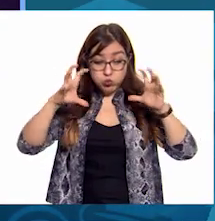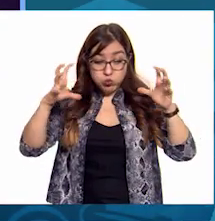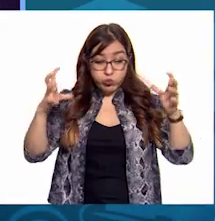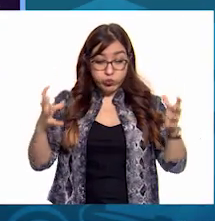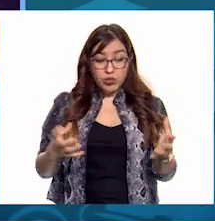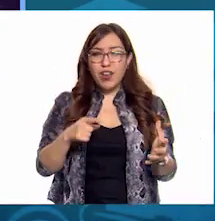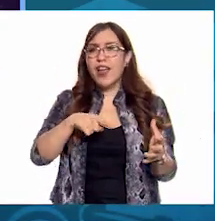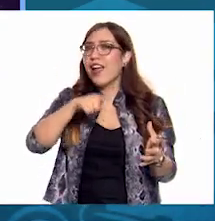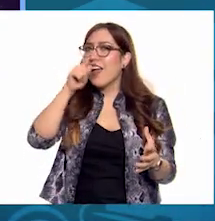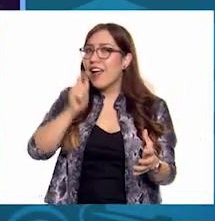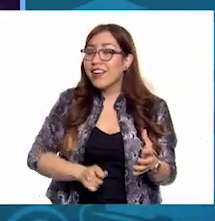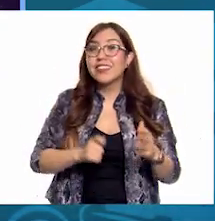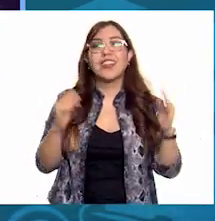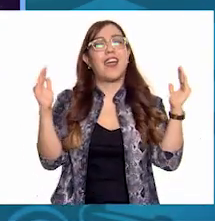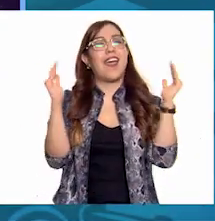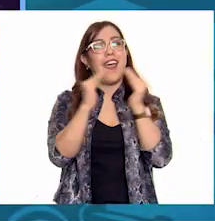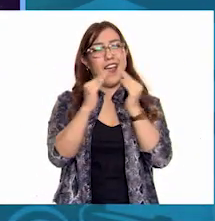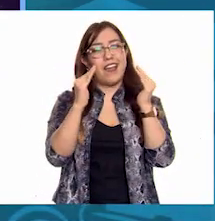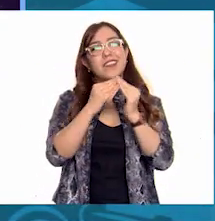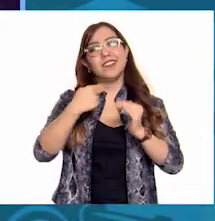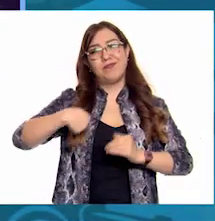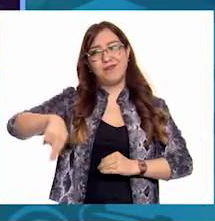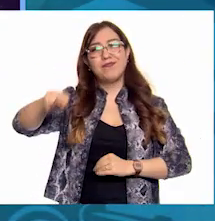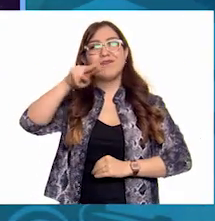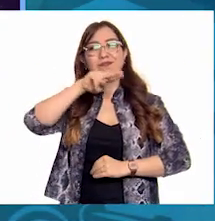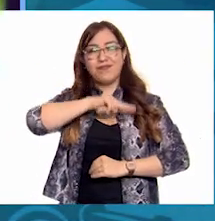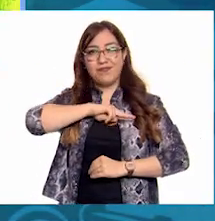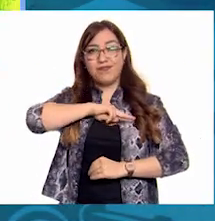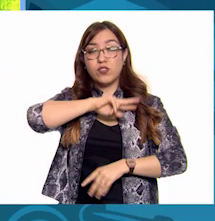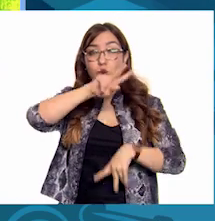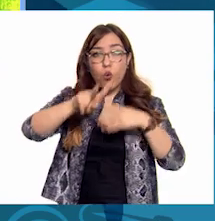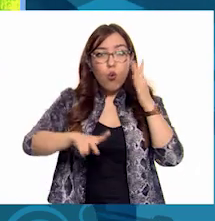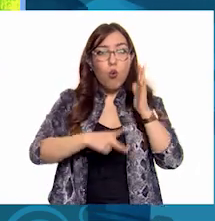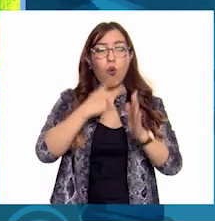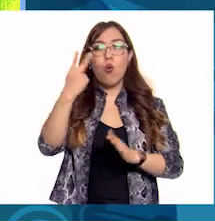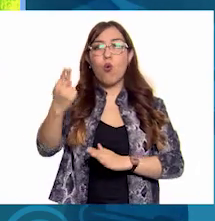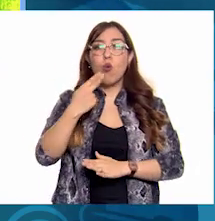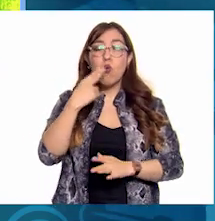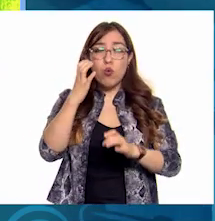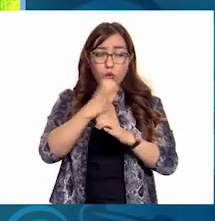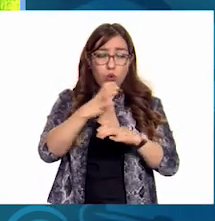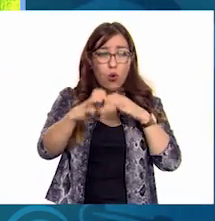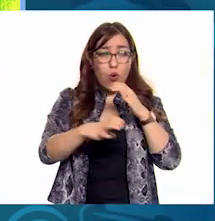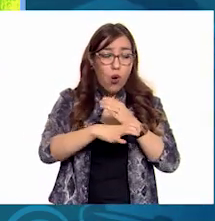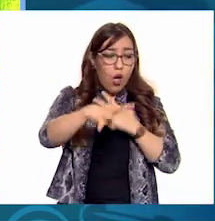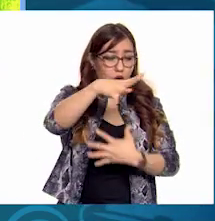nuestro hogar, reducir, rehusar y recifrar.